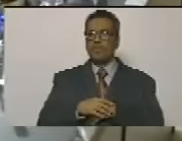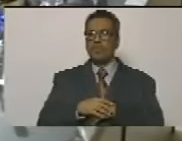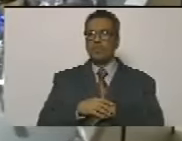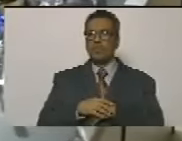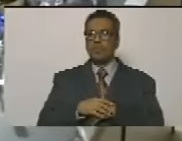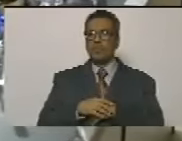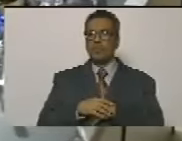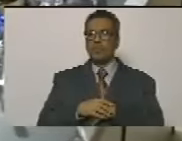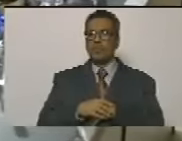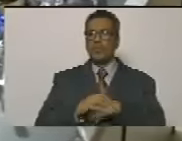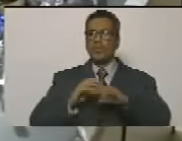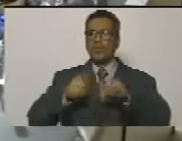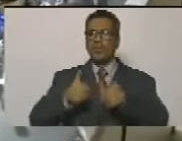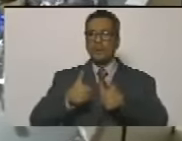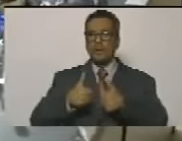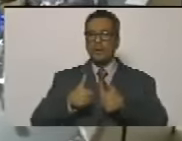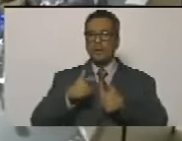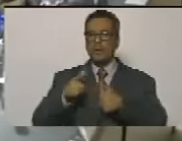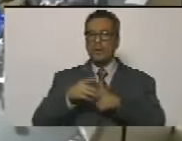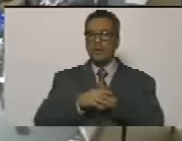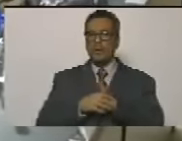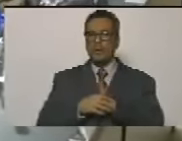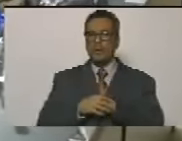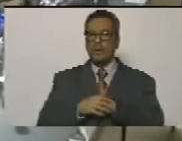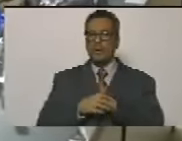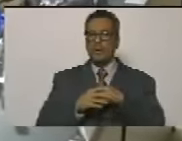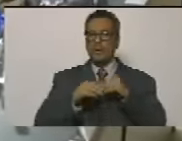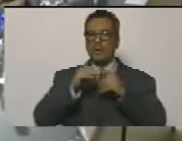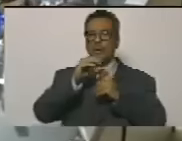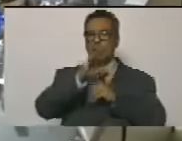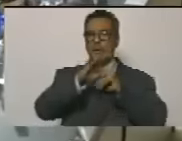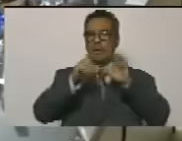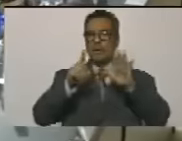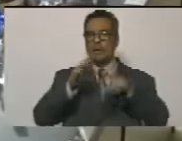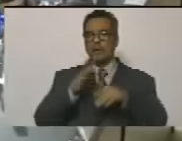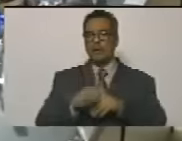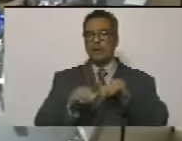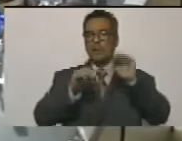en principios del año 56 57